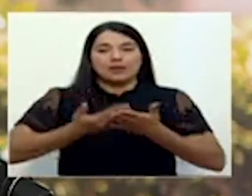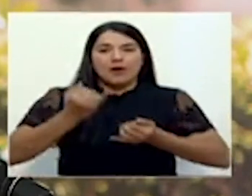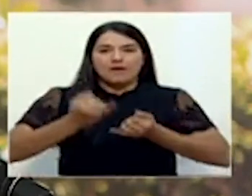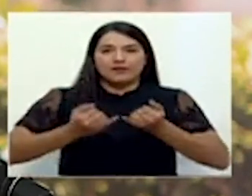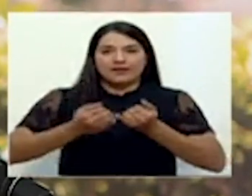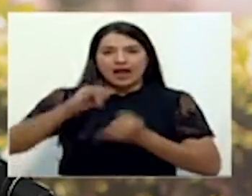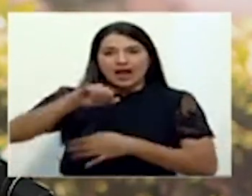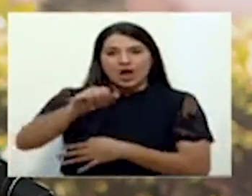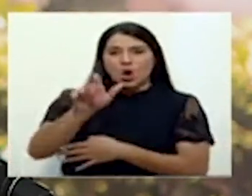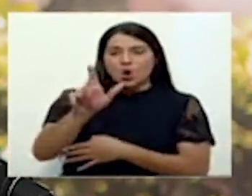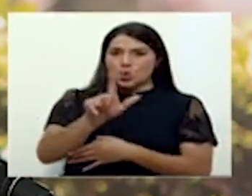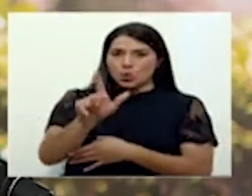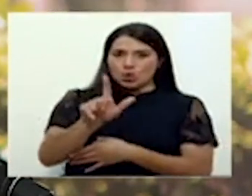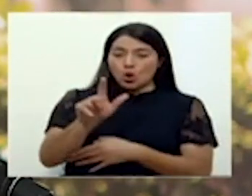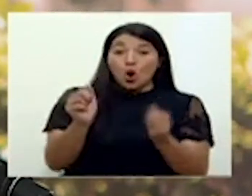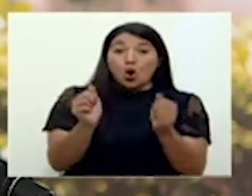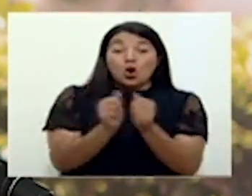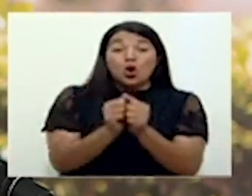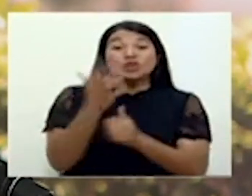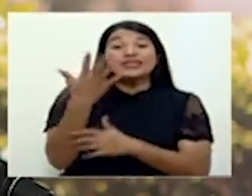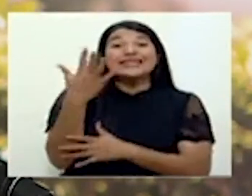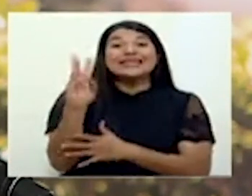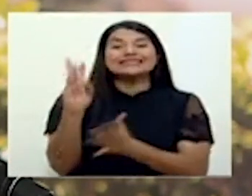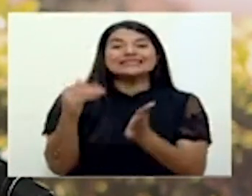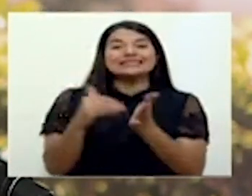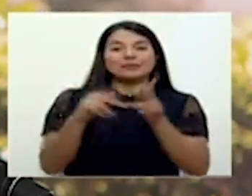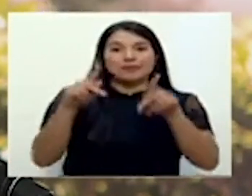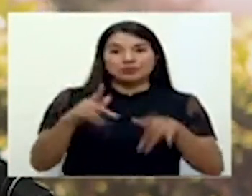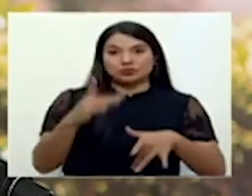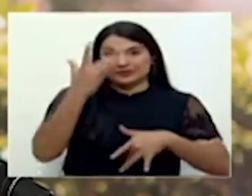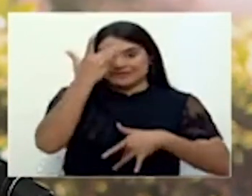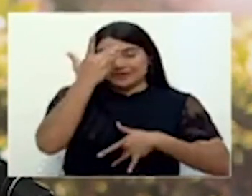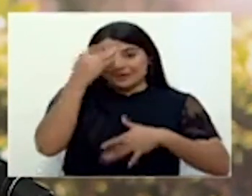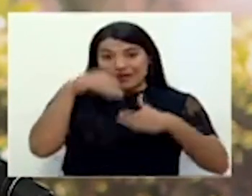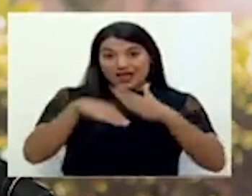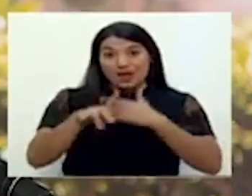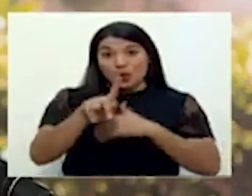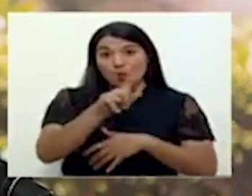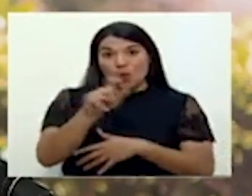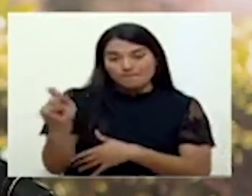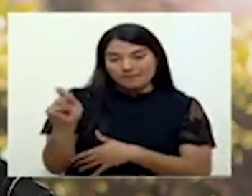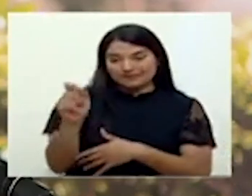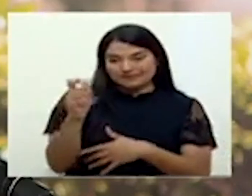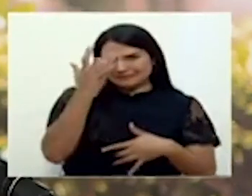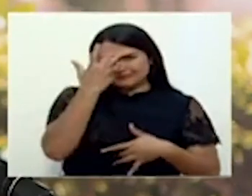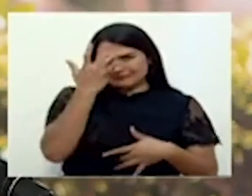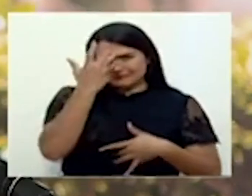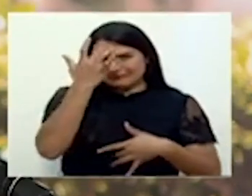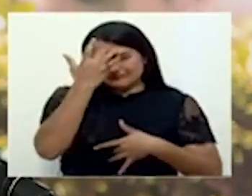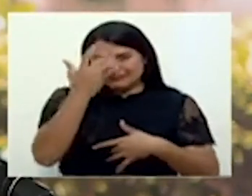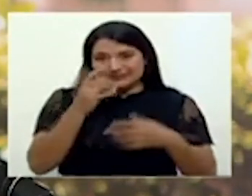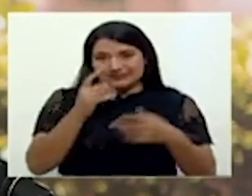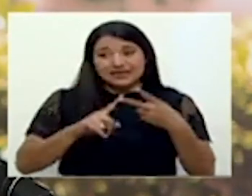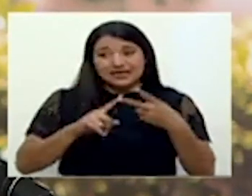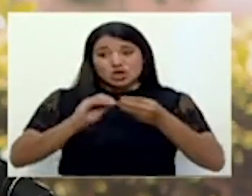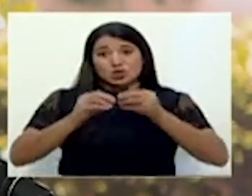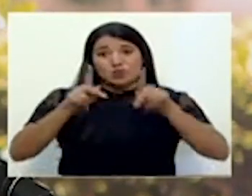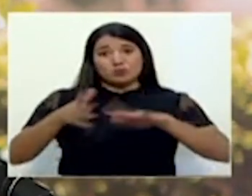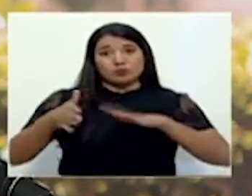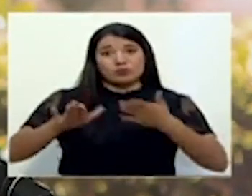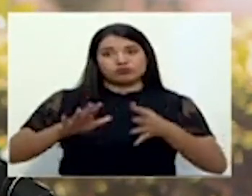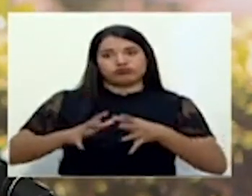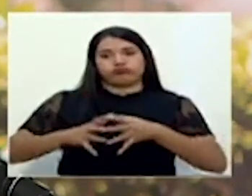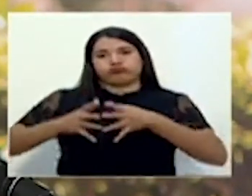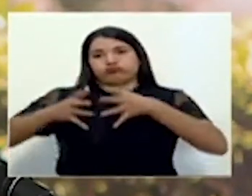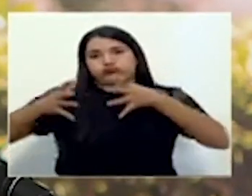ministro, con más de 16 mil casos, prácticamente en un mes de contagios, las muertes multiplicadas y